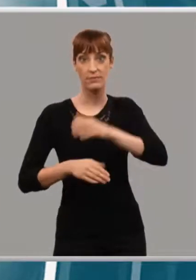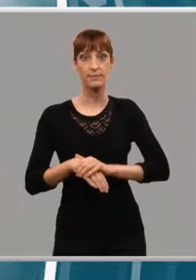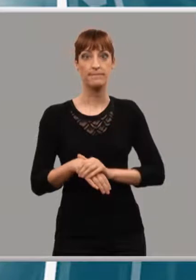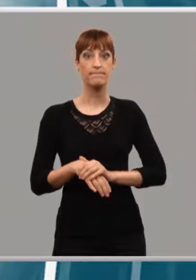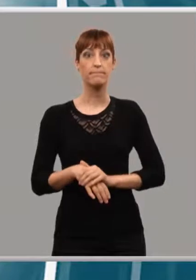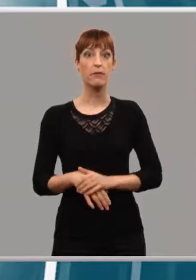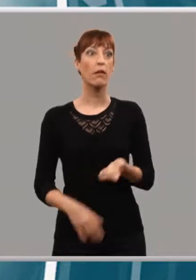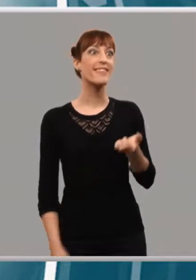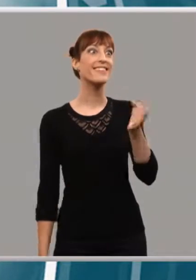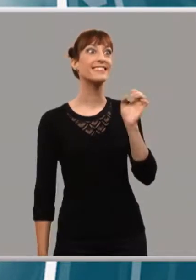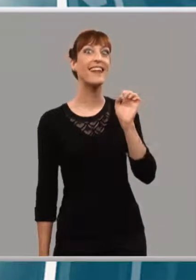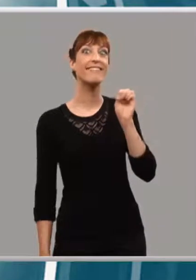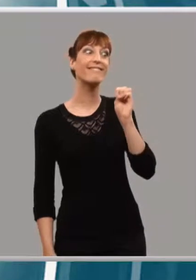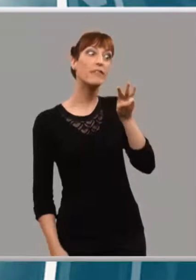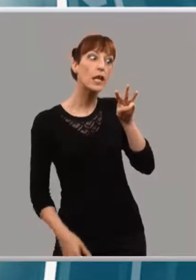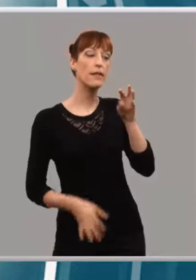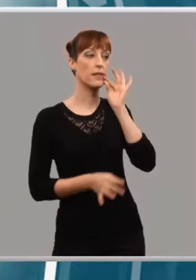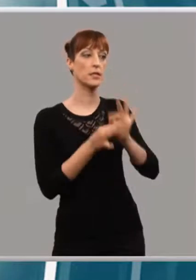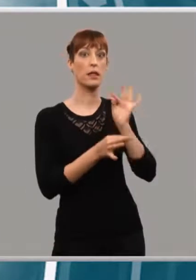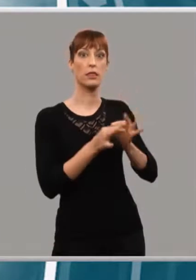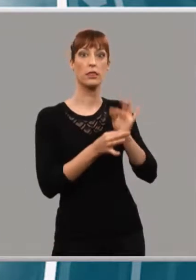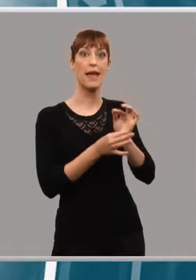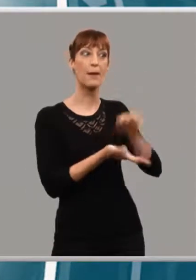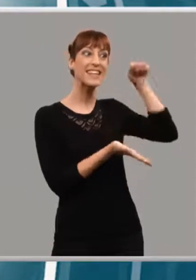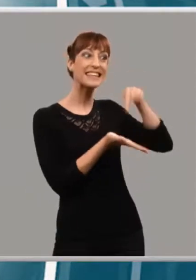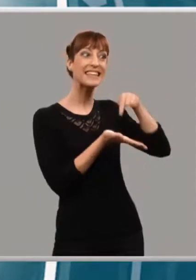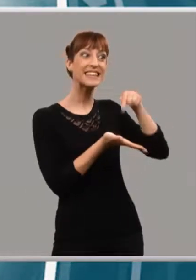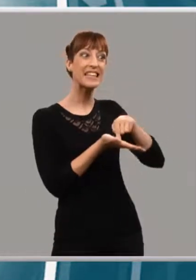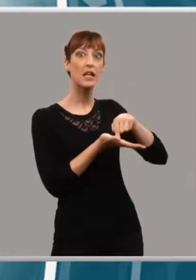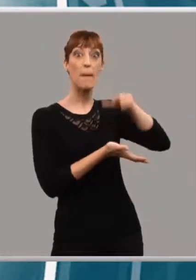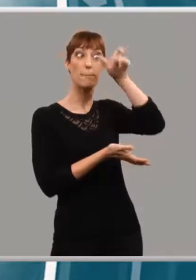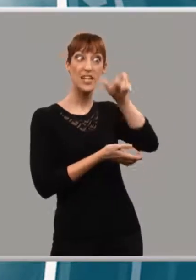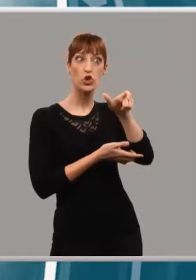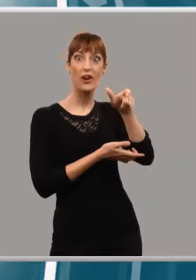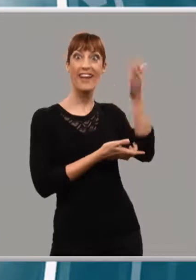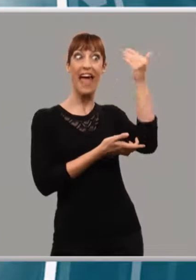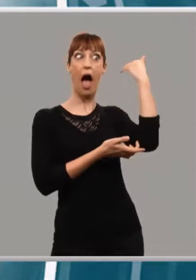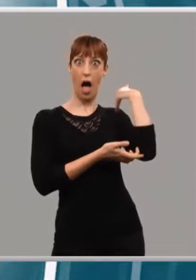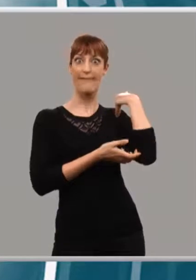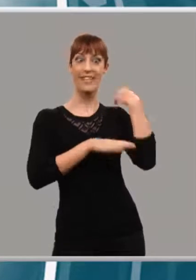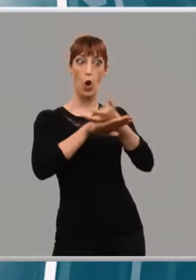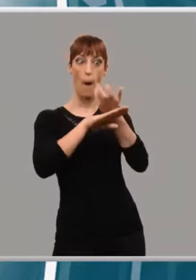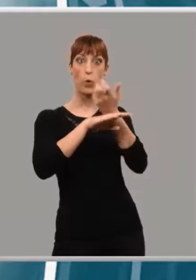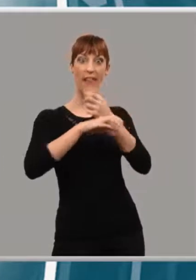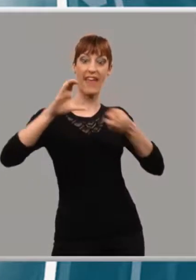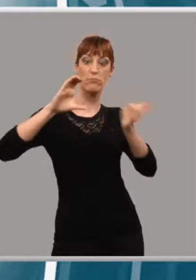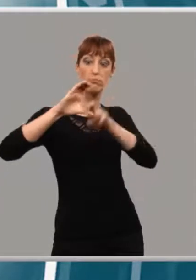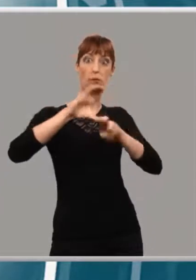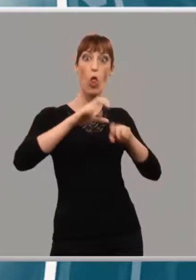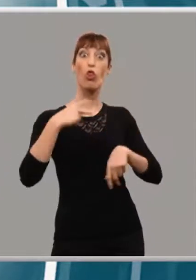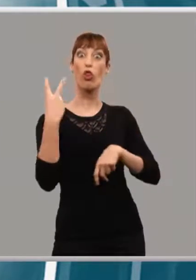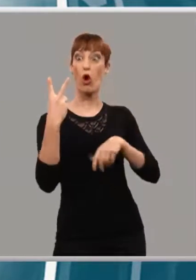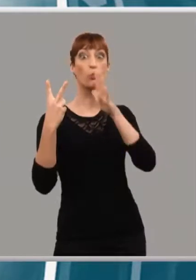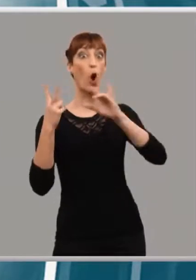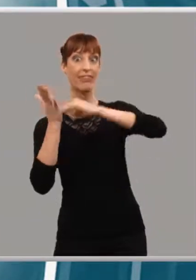septiembre reclamando que esa segunda persona que trabajaba en el puesto de las ambulancias acompañando al otro